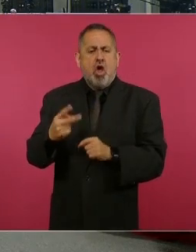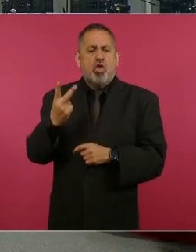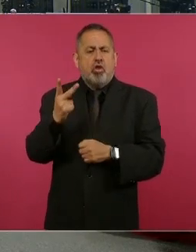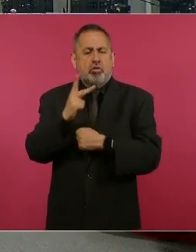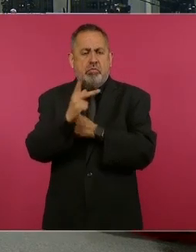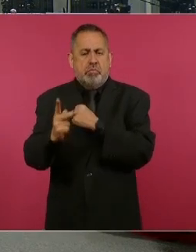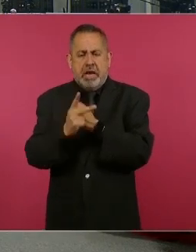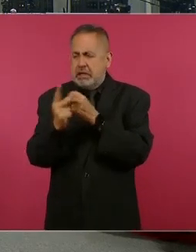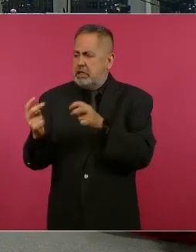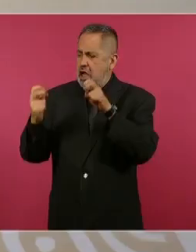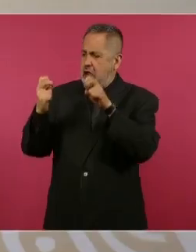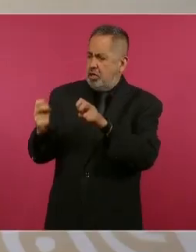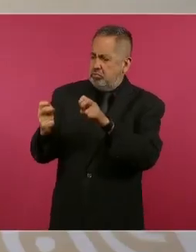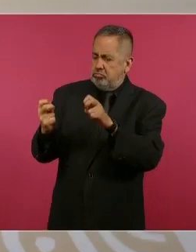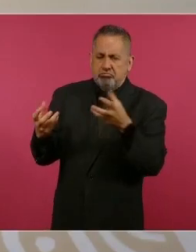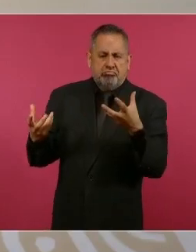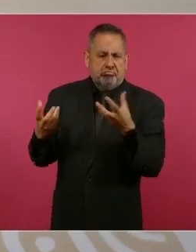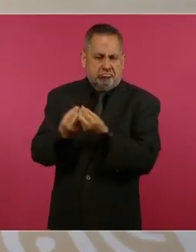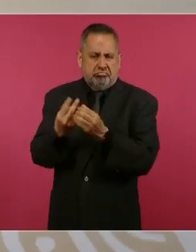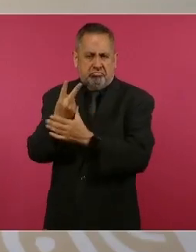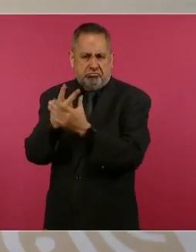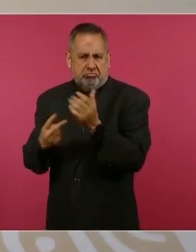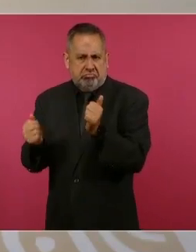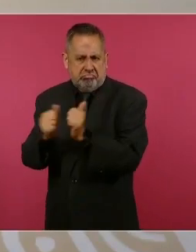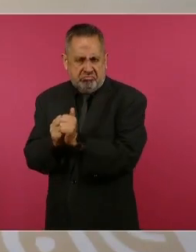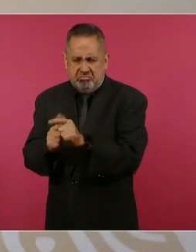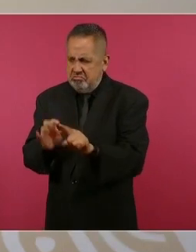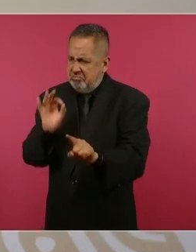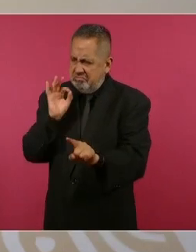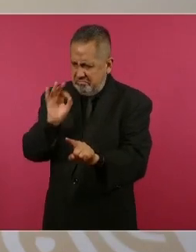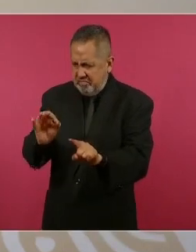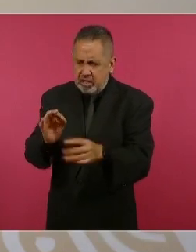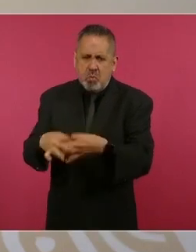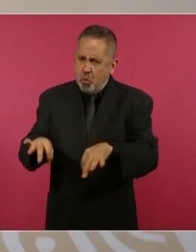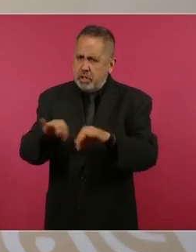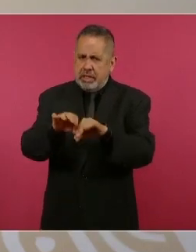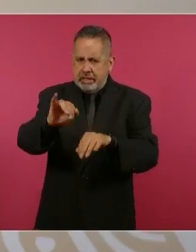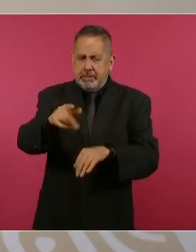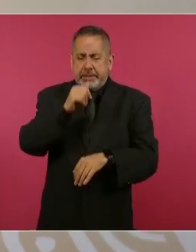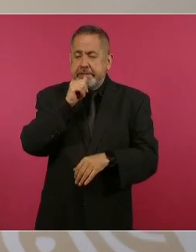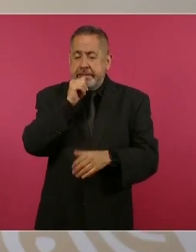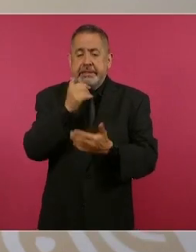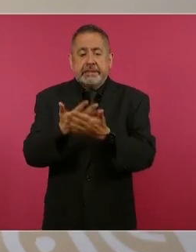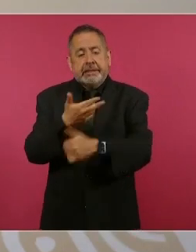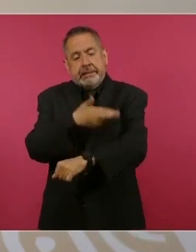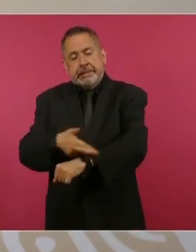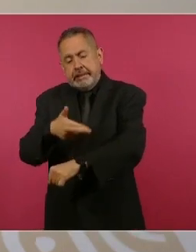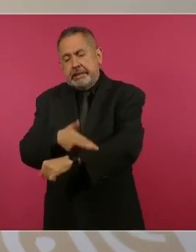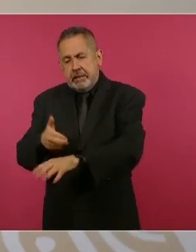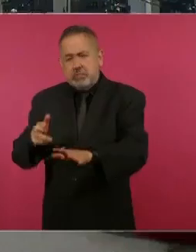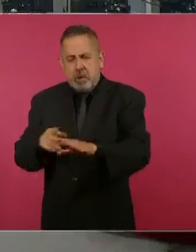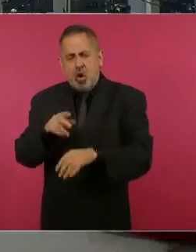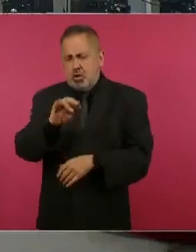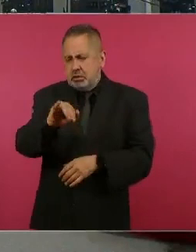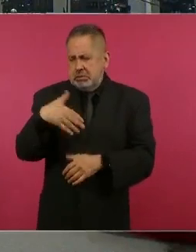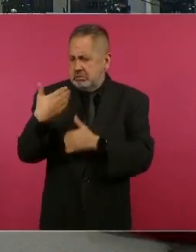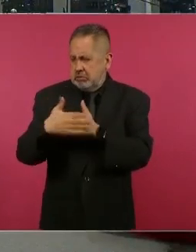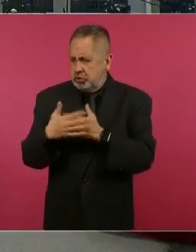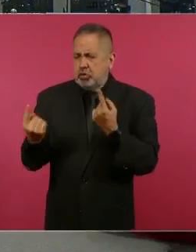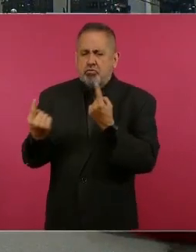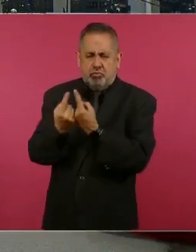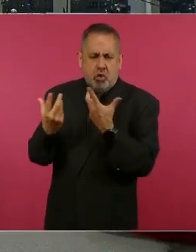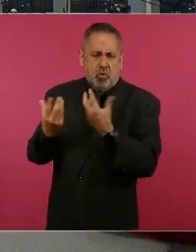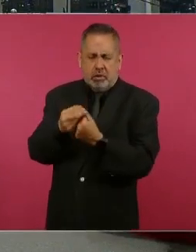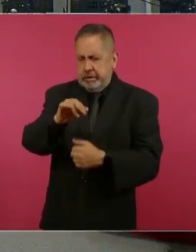muy importante, pero todavía está en proceso. Pues sí nos vamos a reunir.